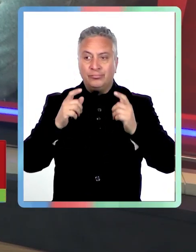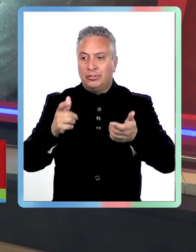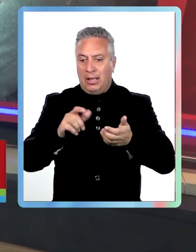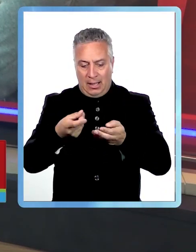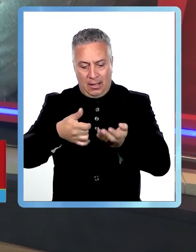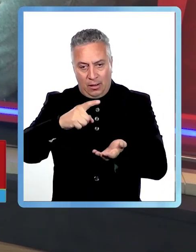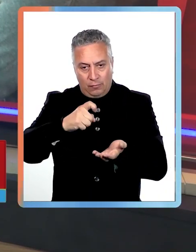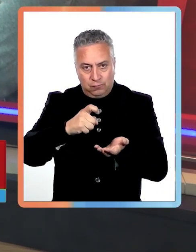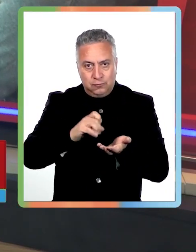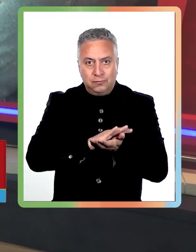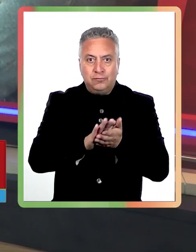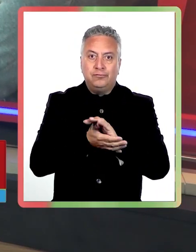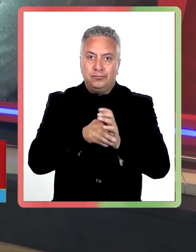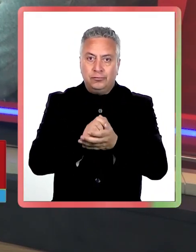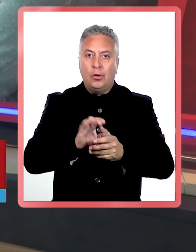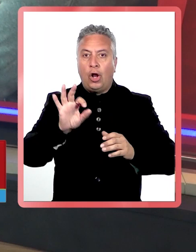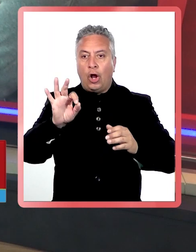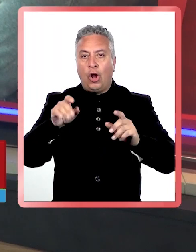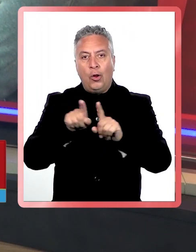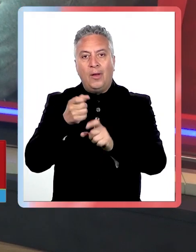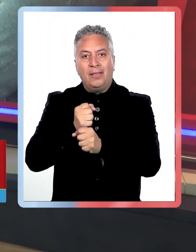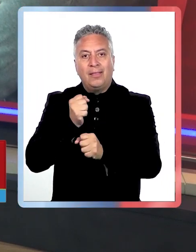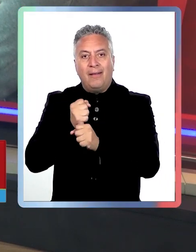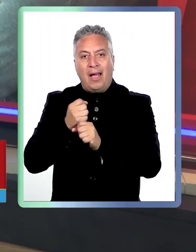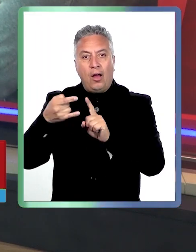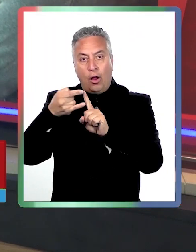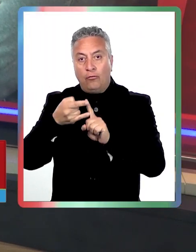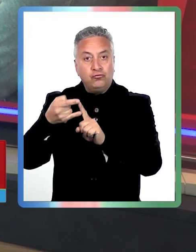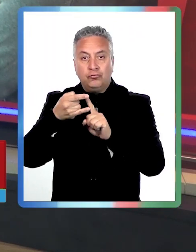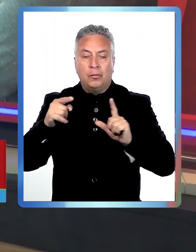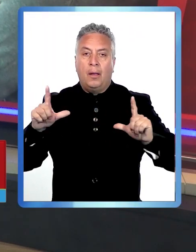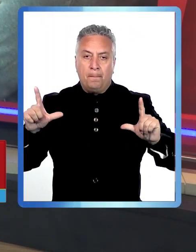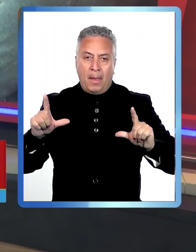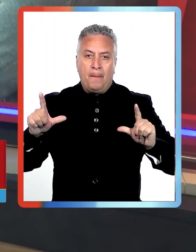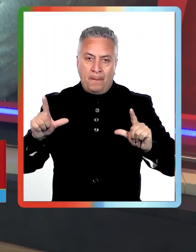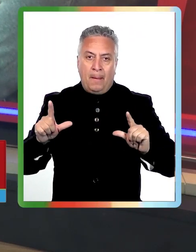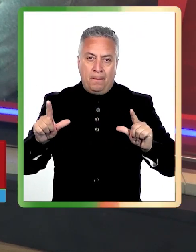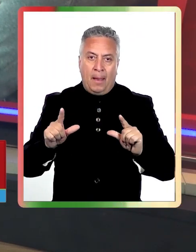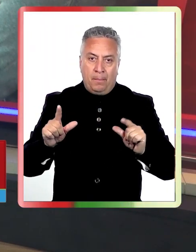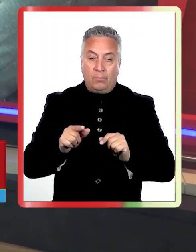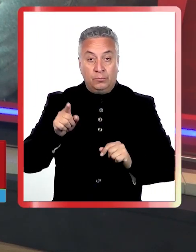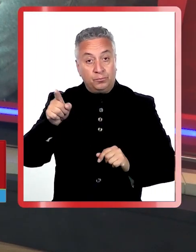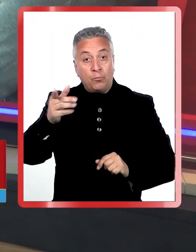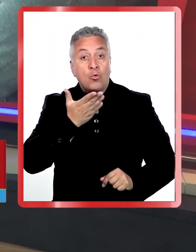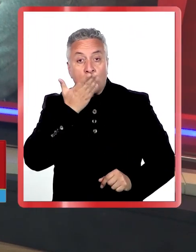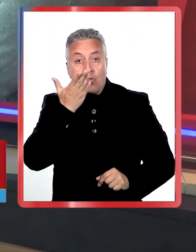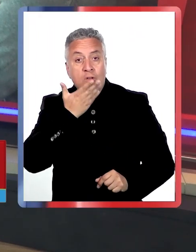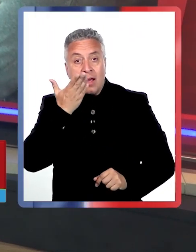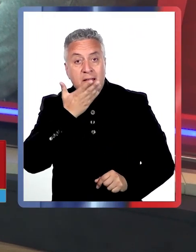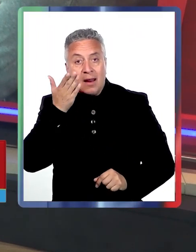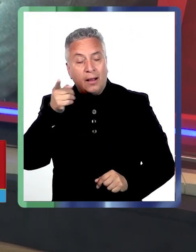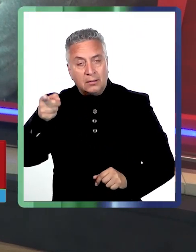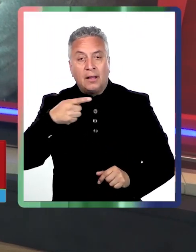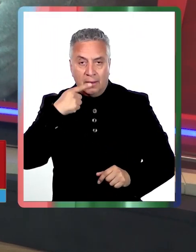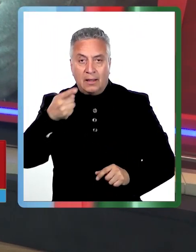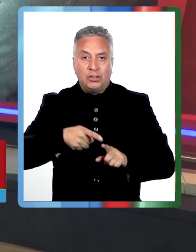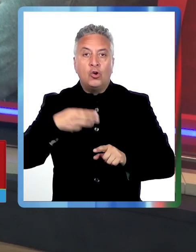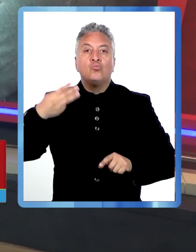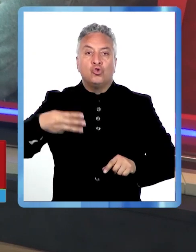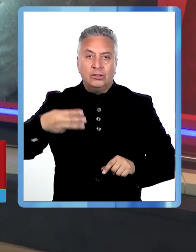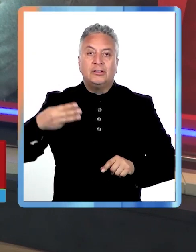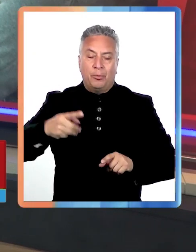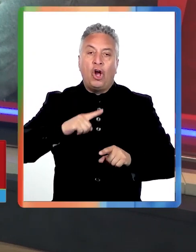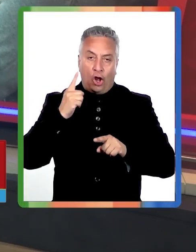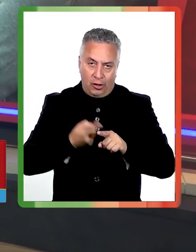teletrabajo, van a ir desapareciendo poco a poco. En Punta Arenas, por ejemplo, el municipio confirmó que habrá un retorno gradual a la presencialidad